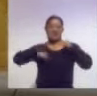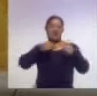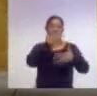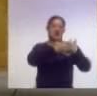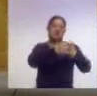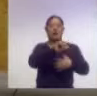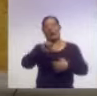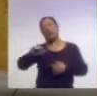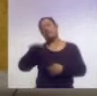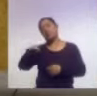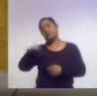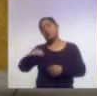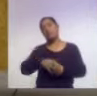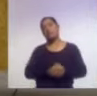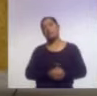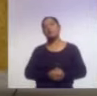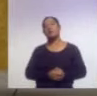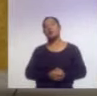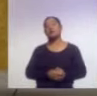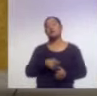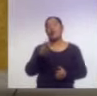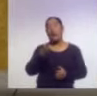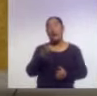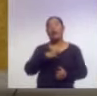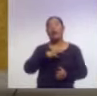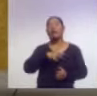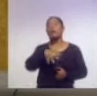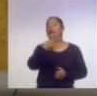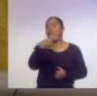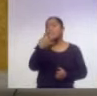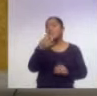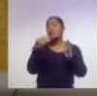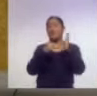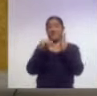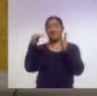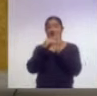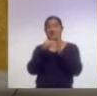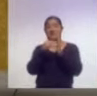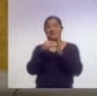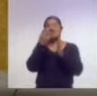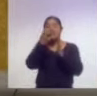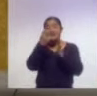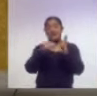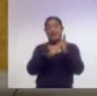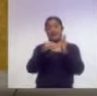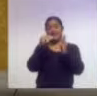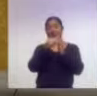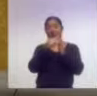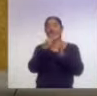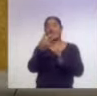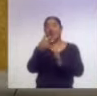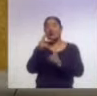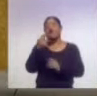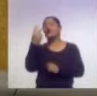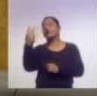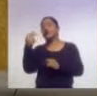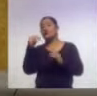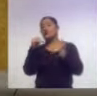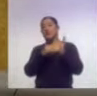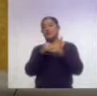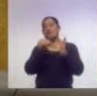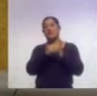son 14 millones. Es decir, son... Y de estos 14, 2 millones, 13% de los